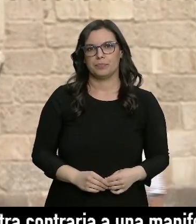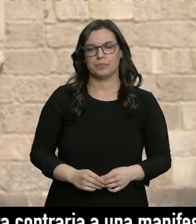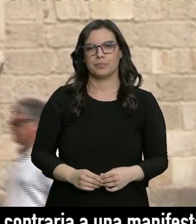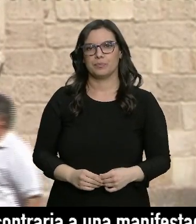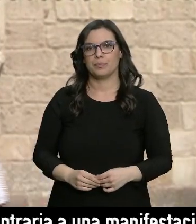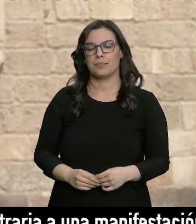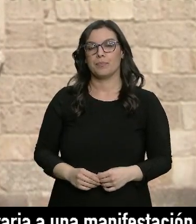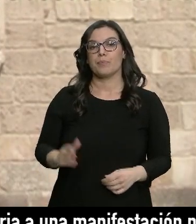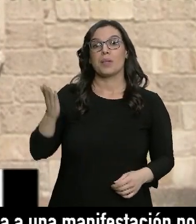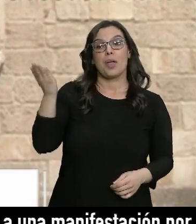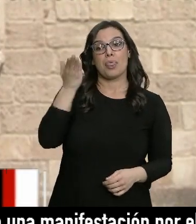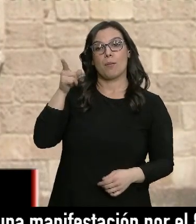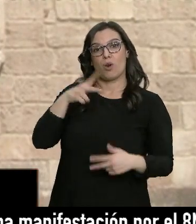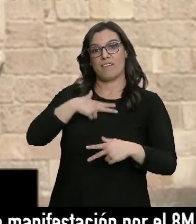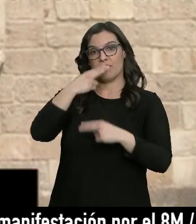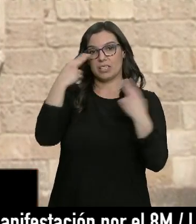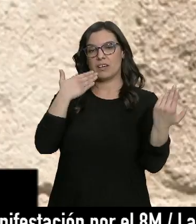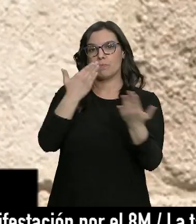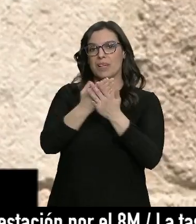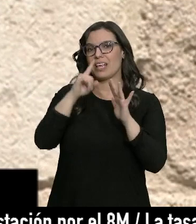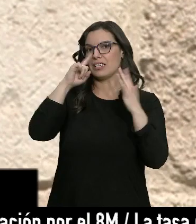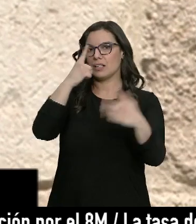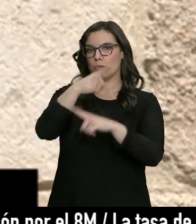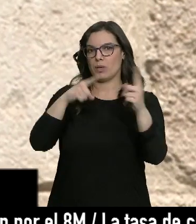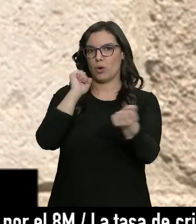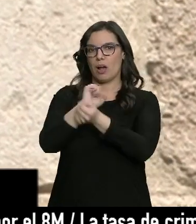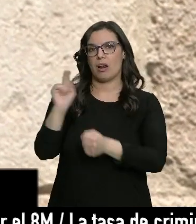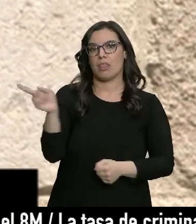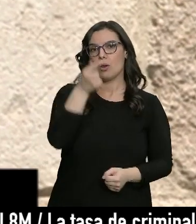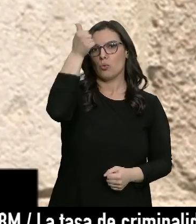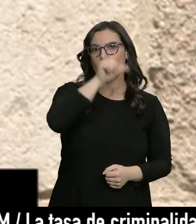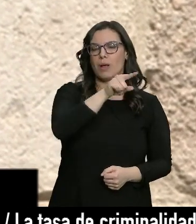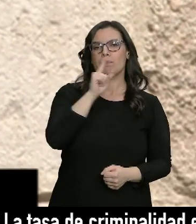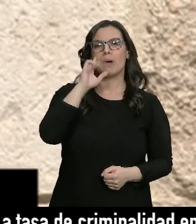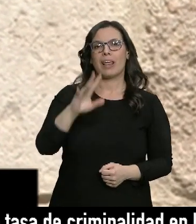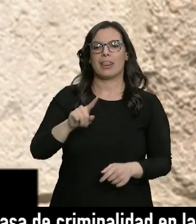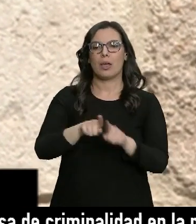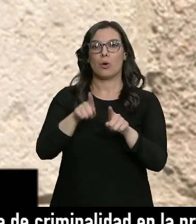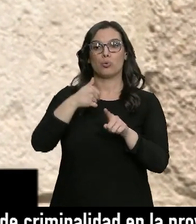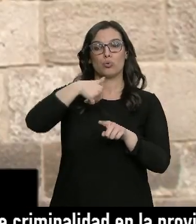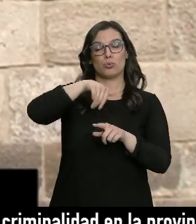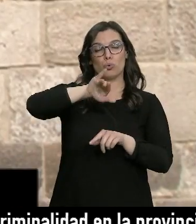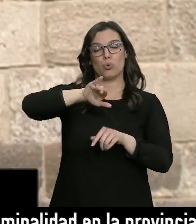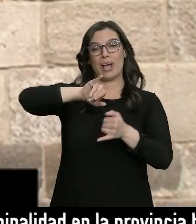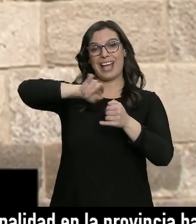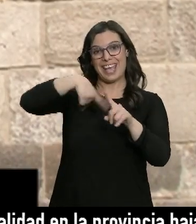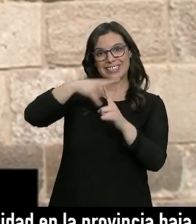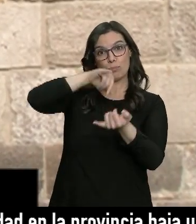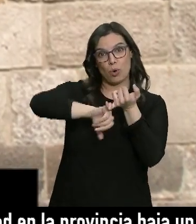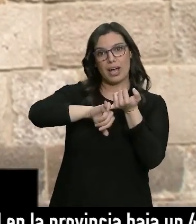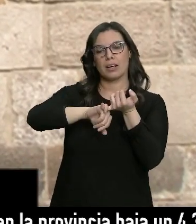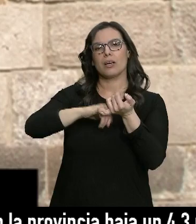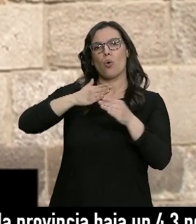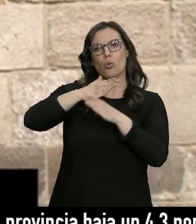En Zamora la Fiscalía ha pedido 6 años y medio de prisión para un hombre que habría apuñalado en el cuello a su exmujer con un cuchillo de